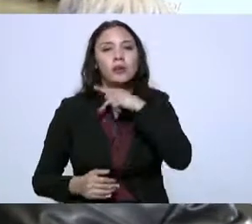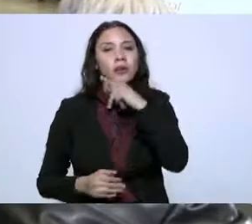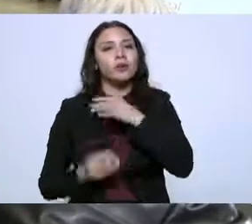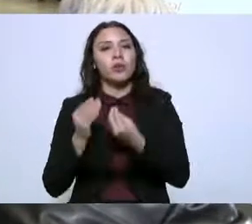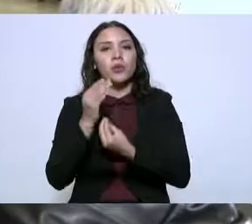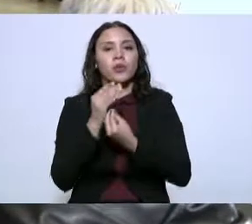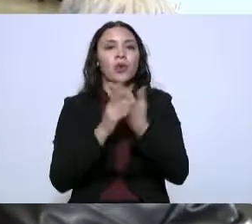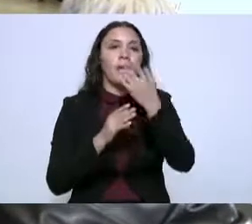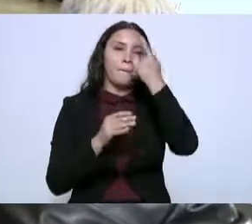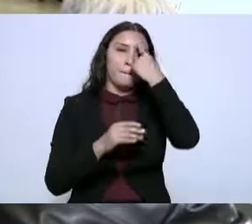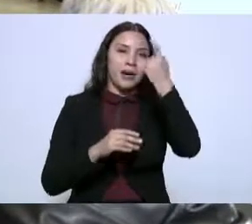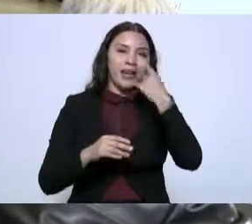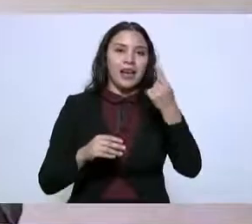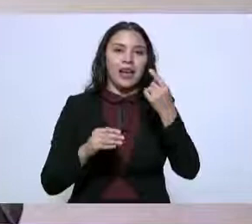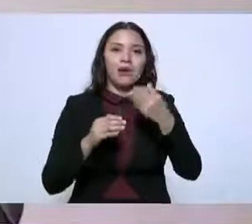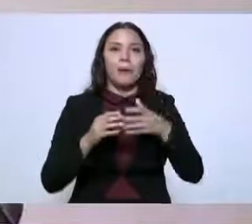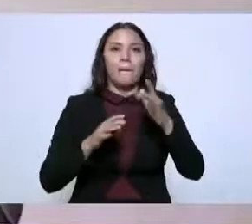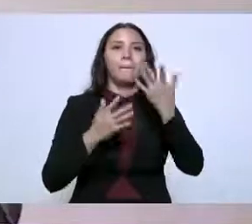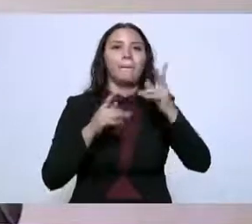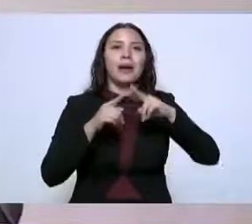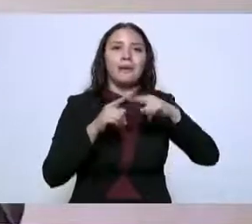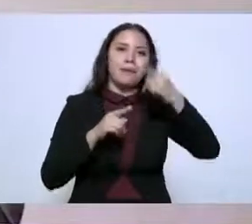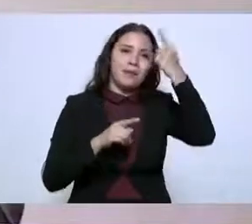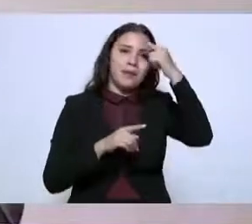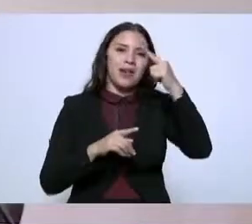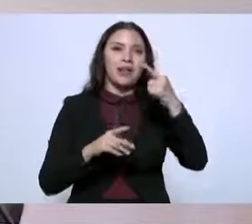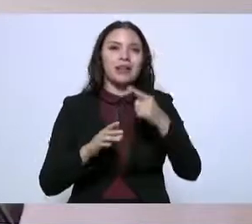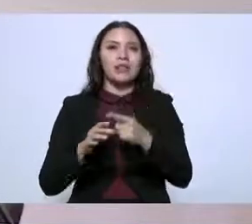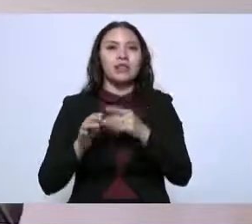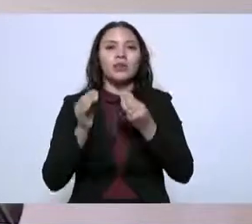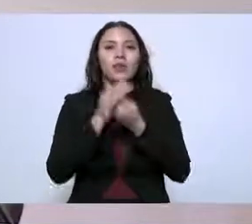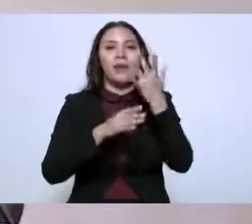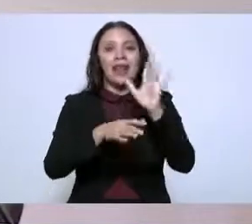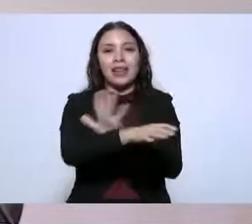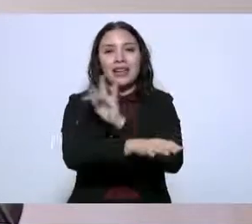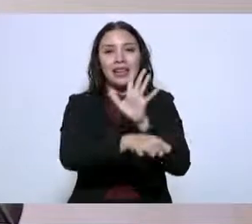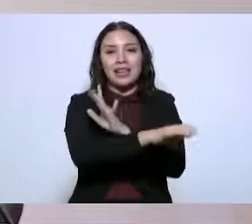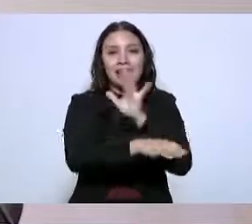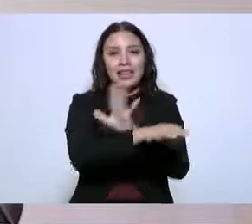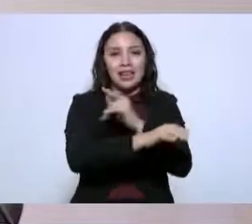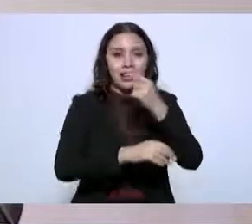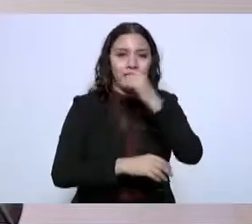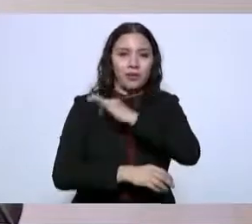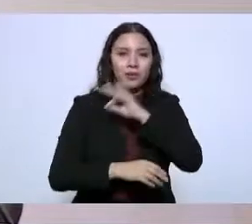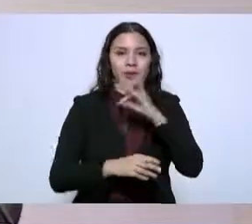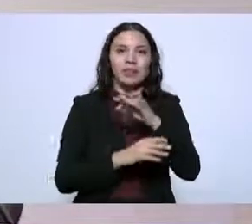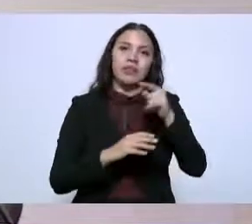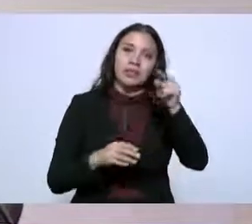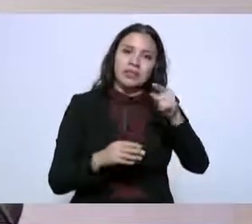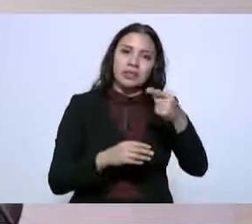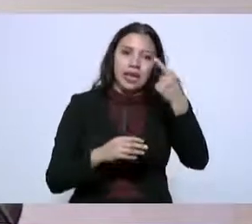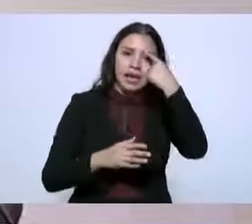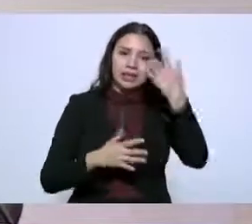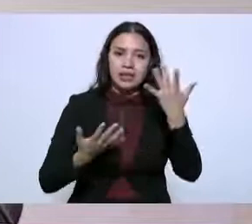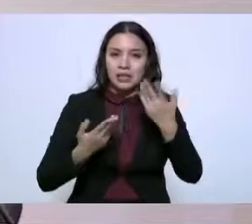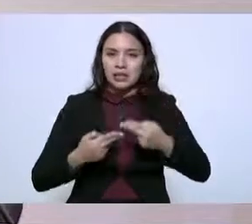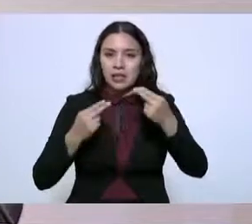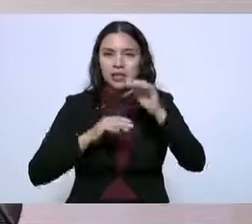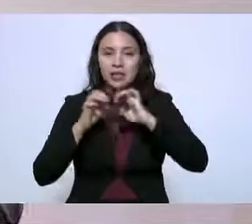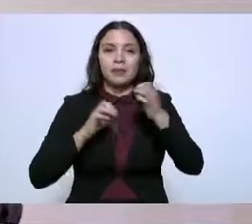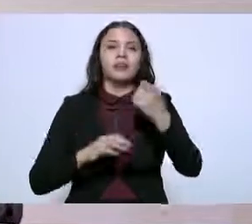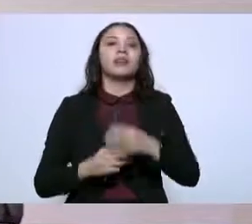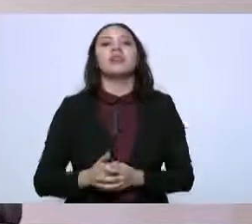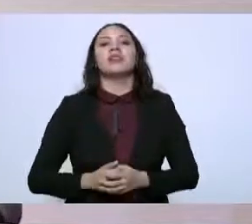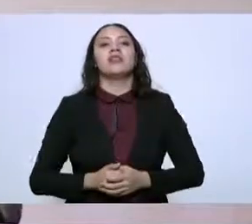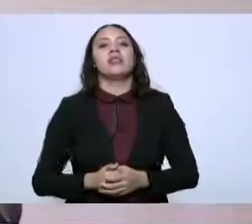fotovoltaico como generación, con capacidad de generar hasta cinco mil megawatts, que se han sido evaluados de esa forma.